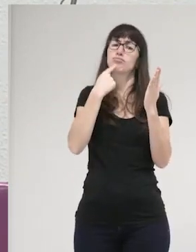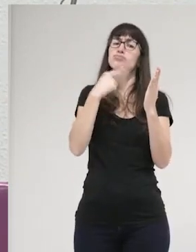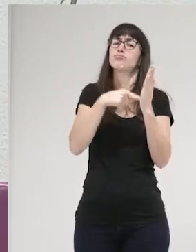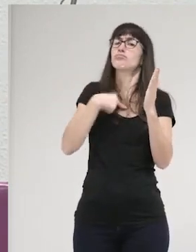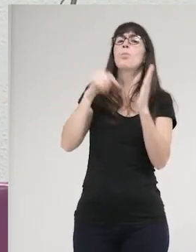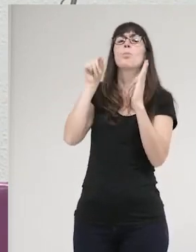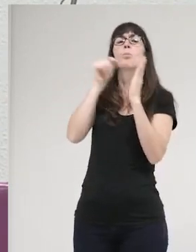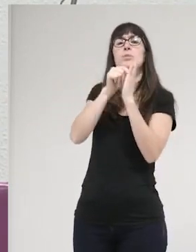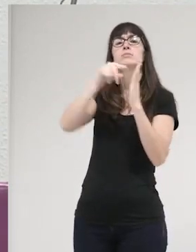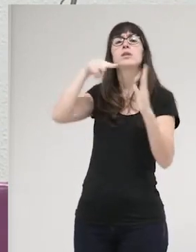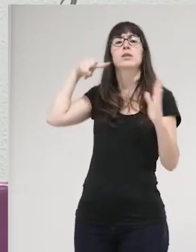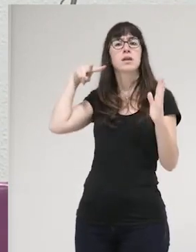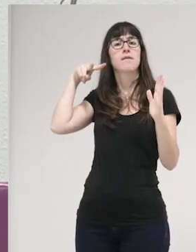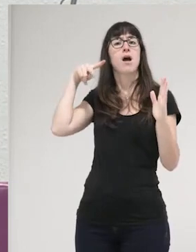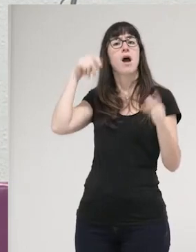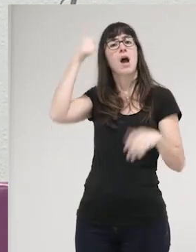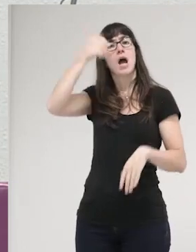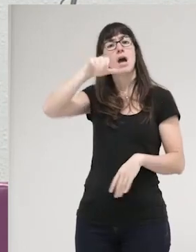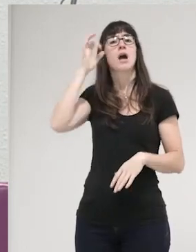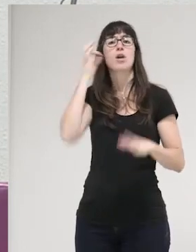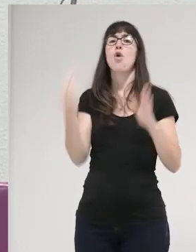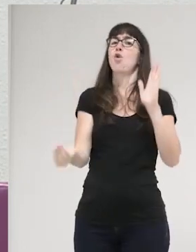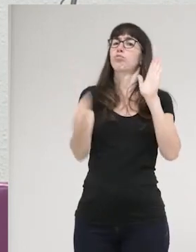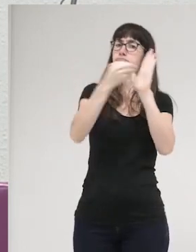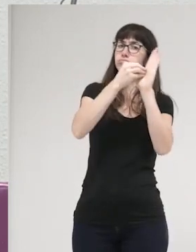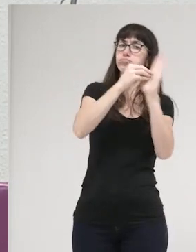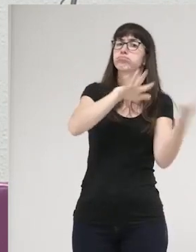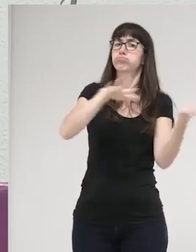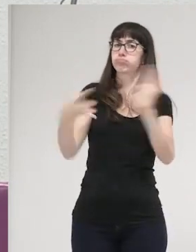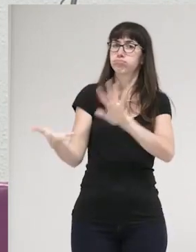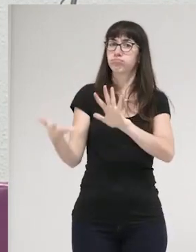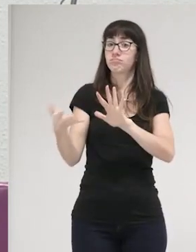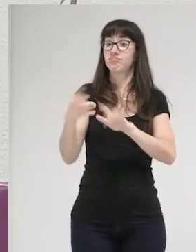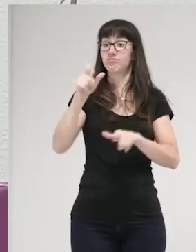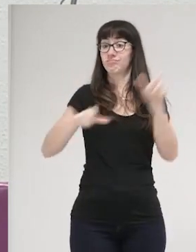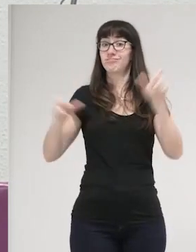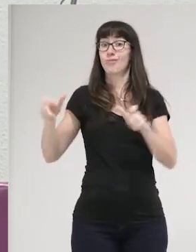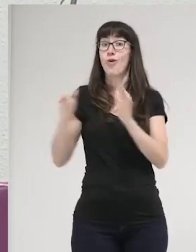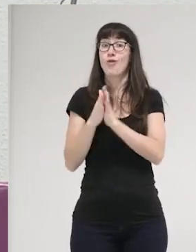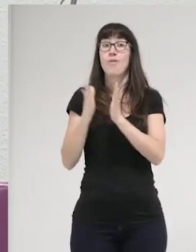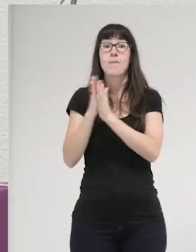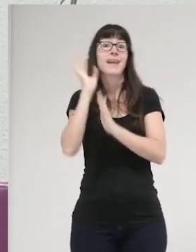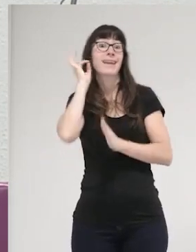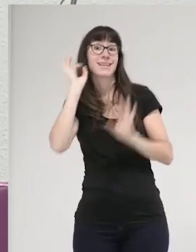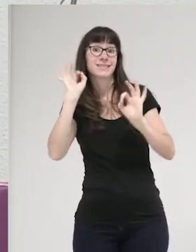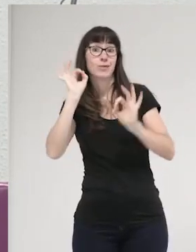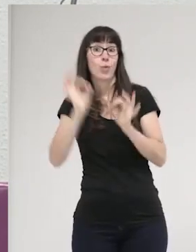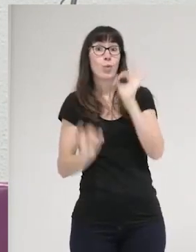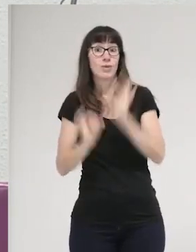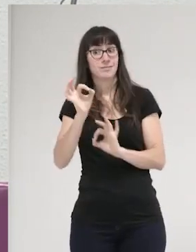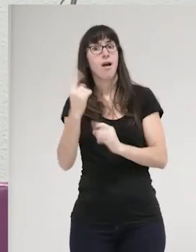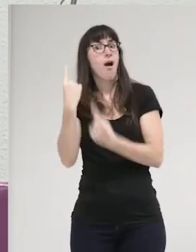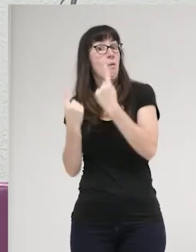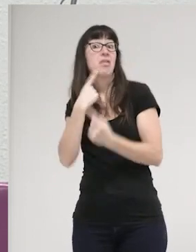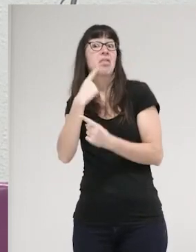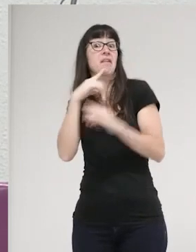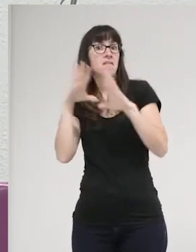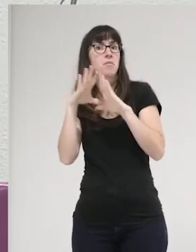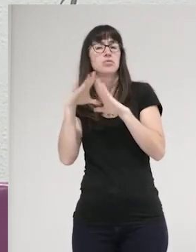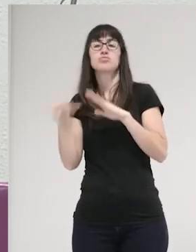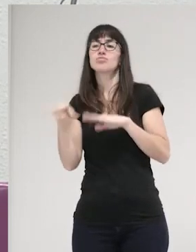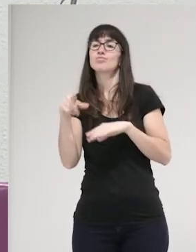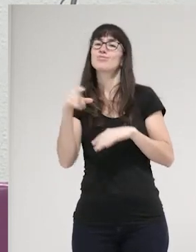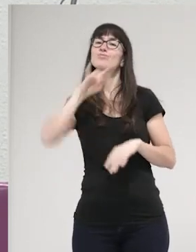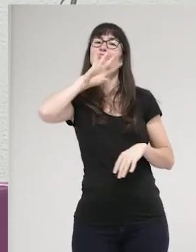y que han gustado tanto a muchas de las compañeras juristas, algunas que se dicen feministas. En fin,